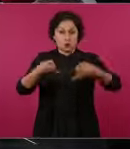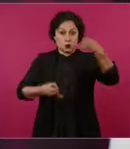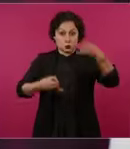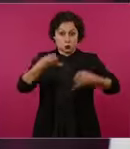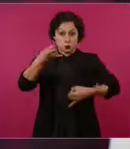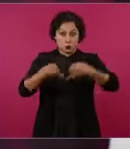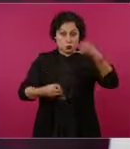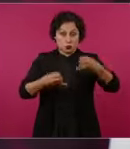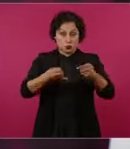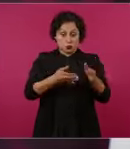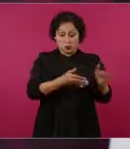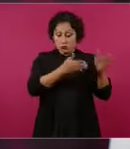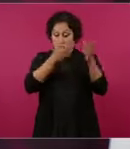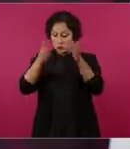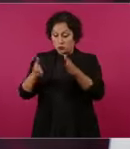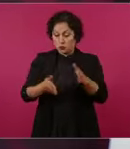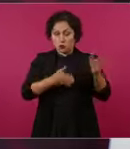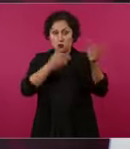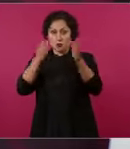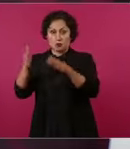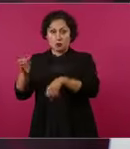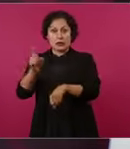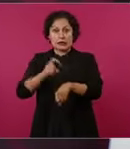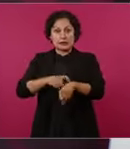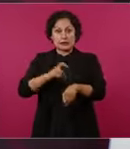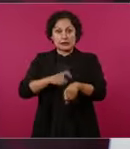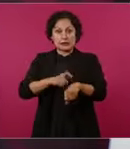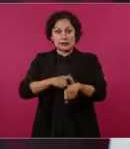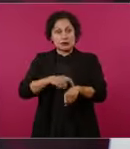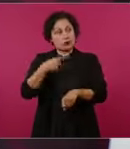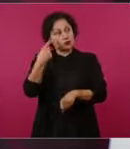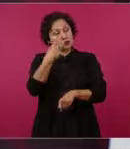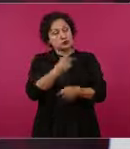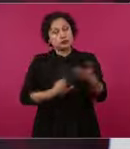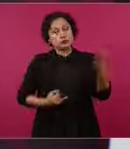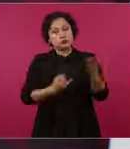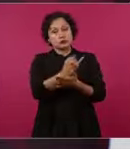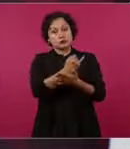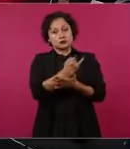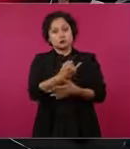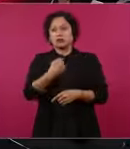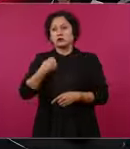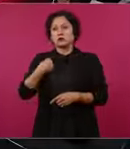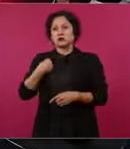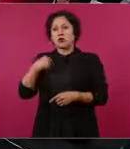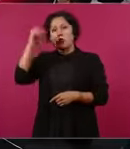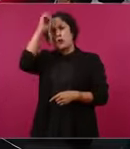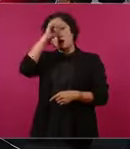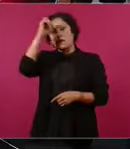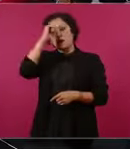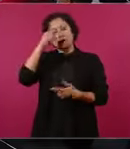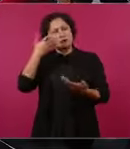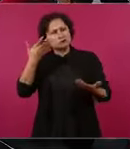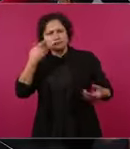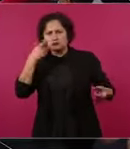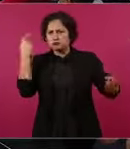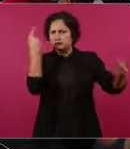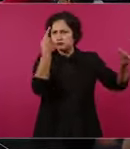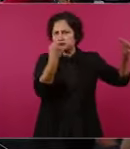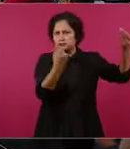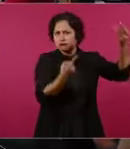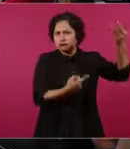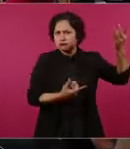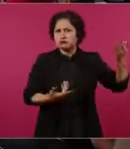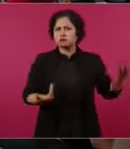después de que ya llevan no sé cuánto tiempo, dando largas y